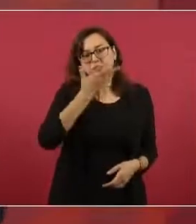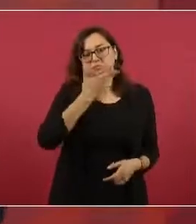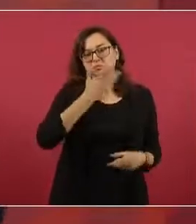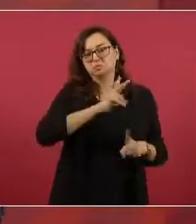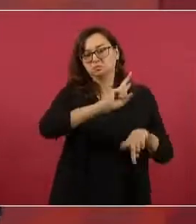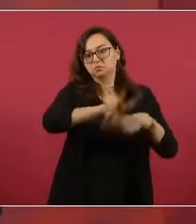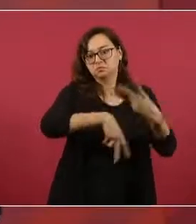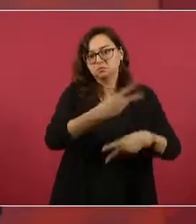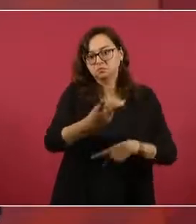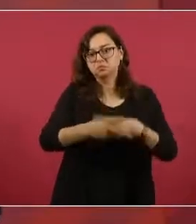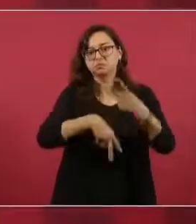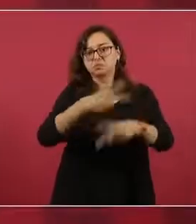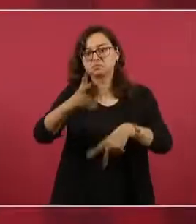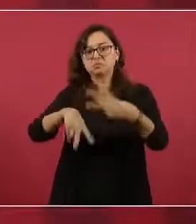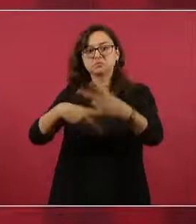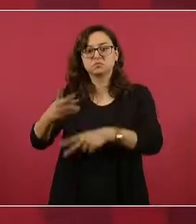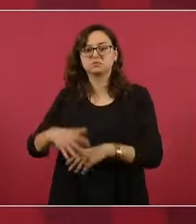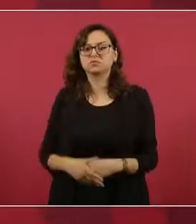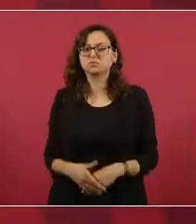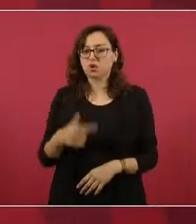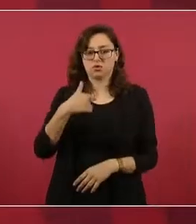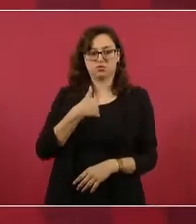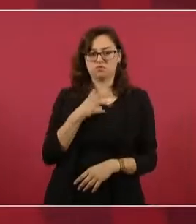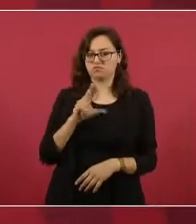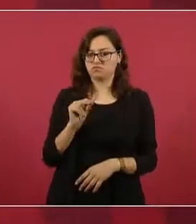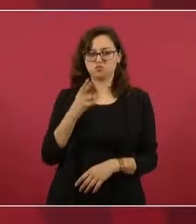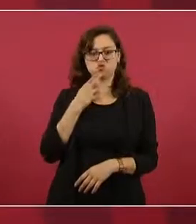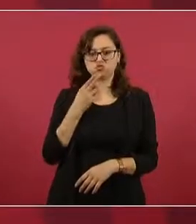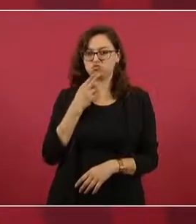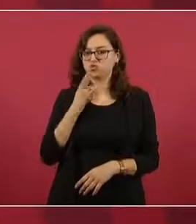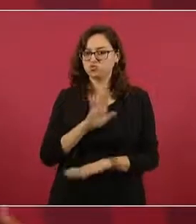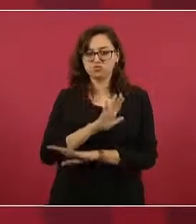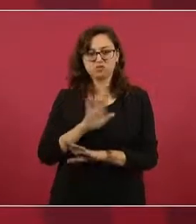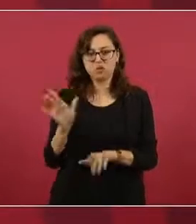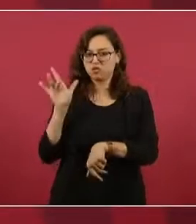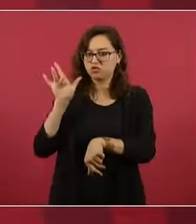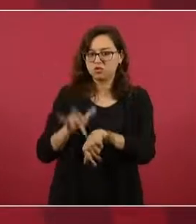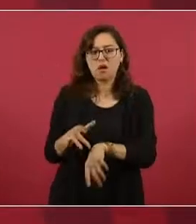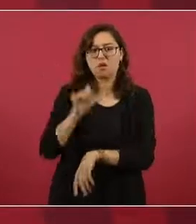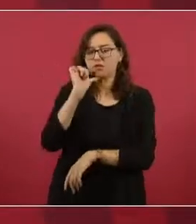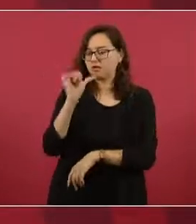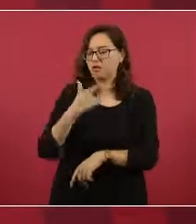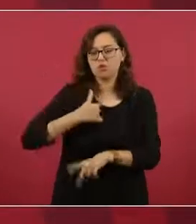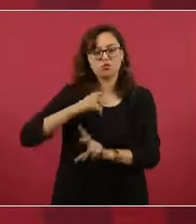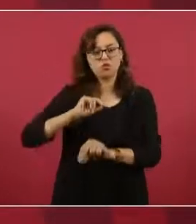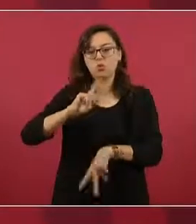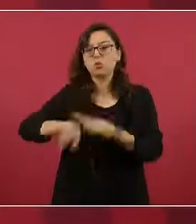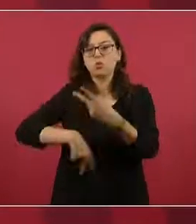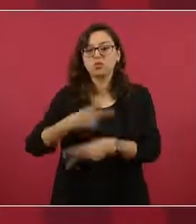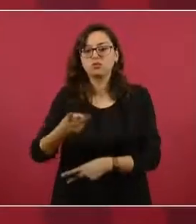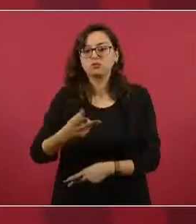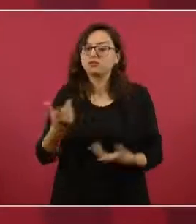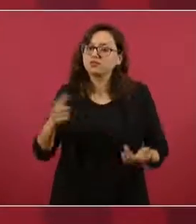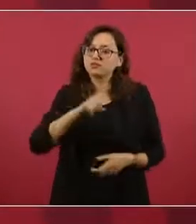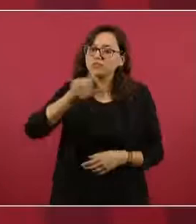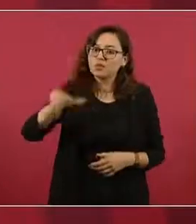la rentaban y no sé si ingresaba el dinero